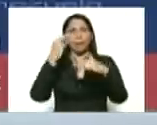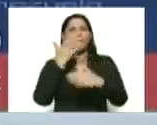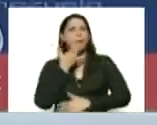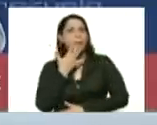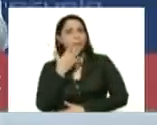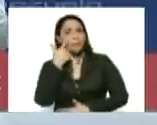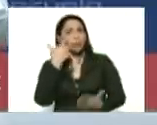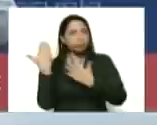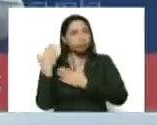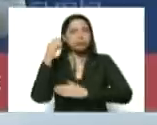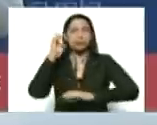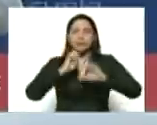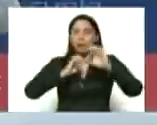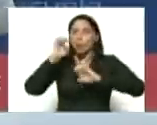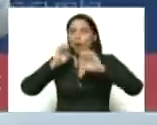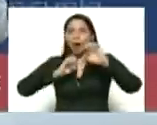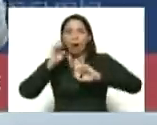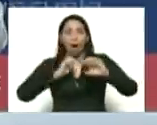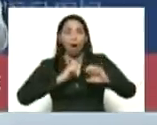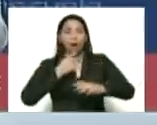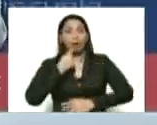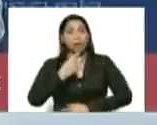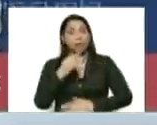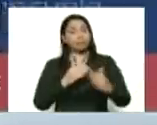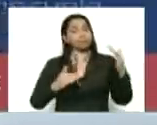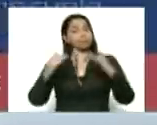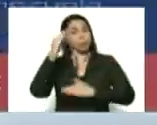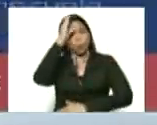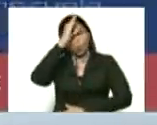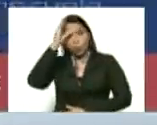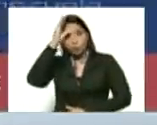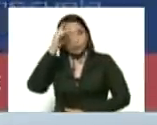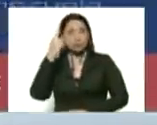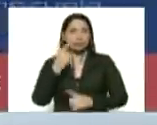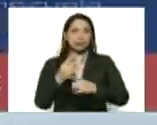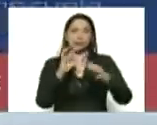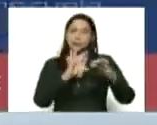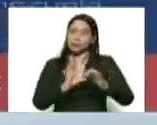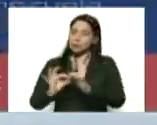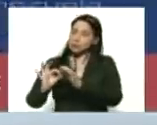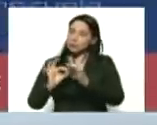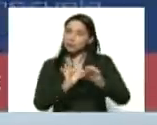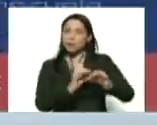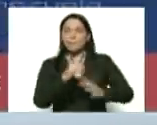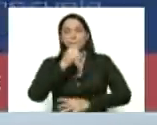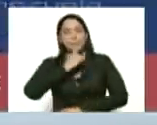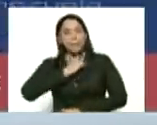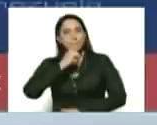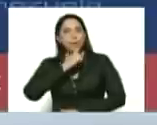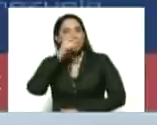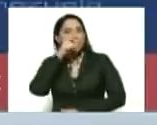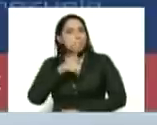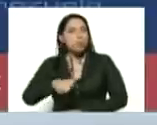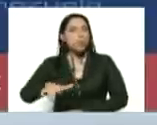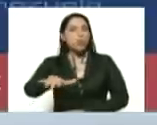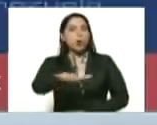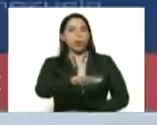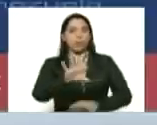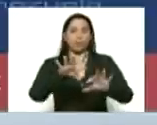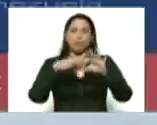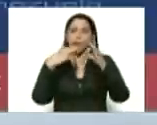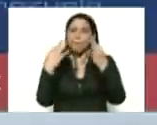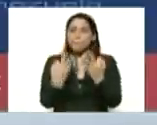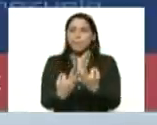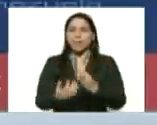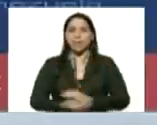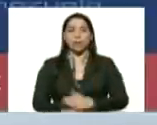evaluándola por eso le digo máxima conciencia máxima unión máxima paciencia al pueblo a la familia